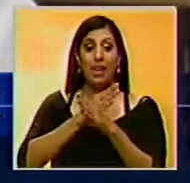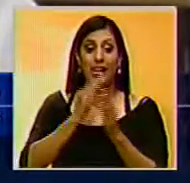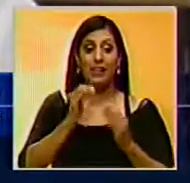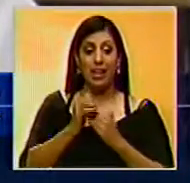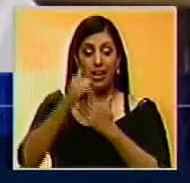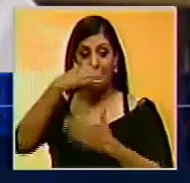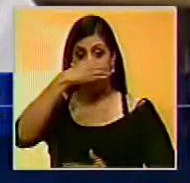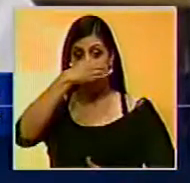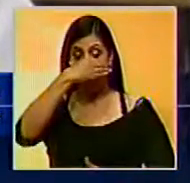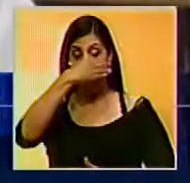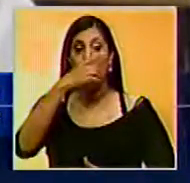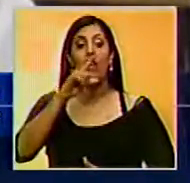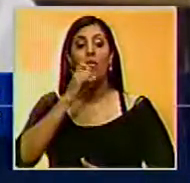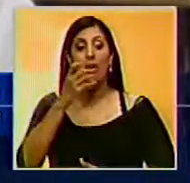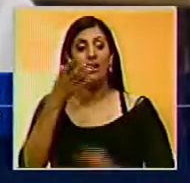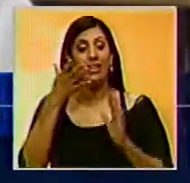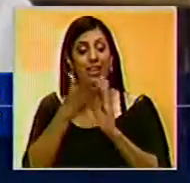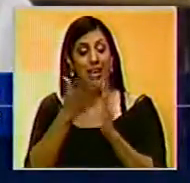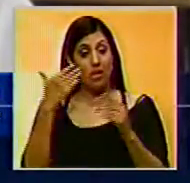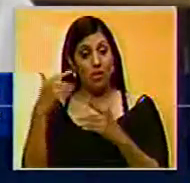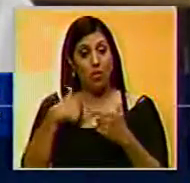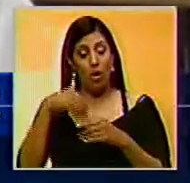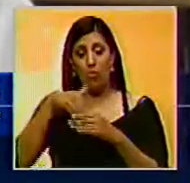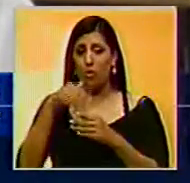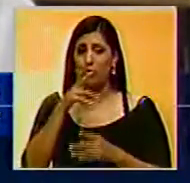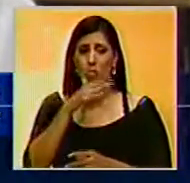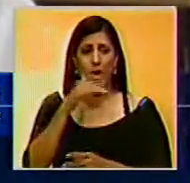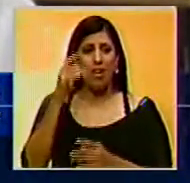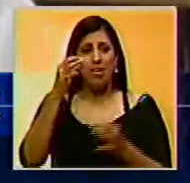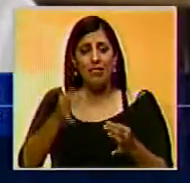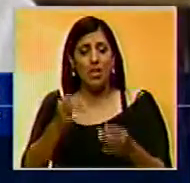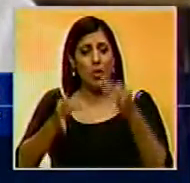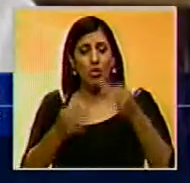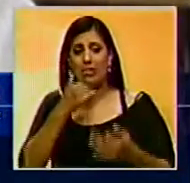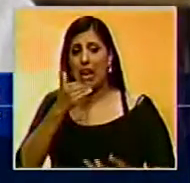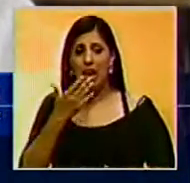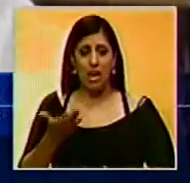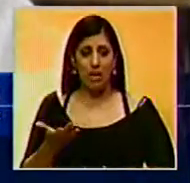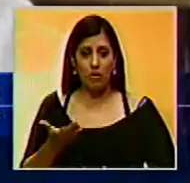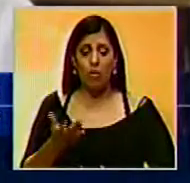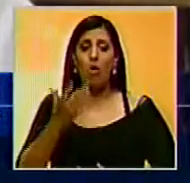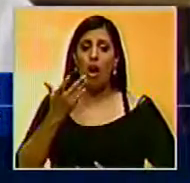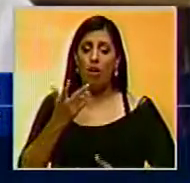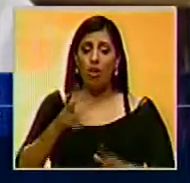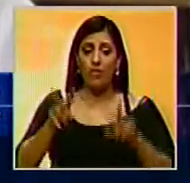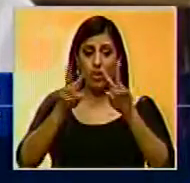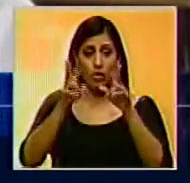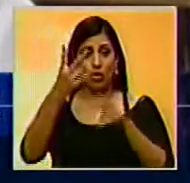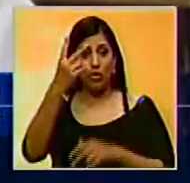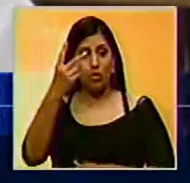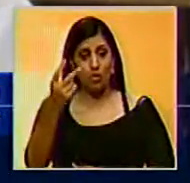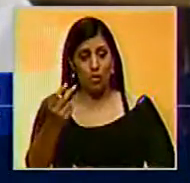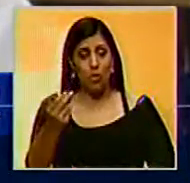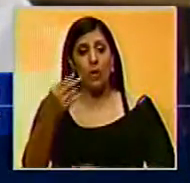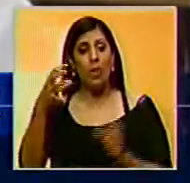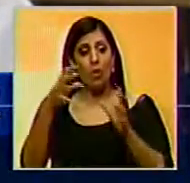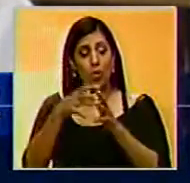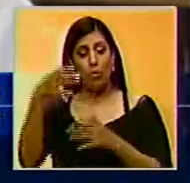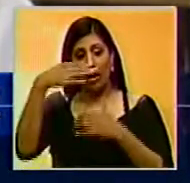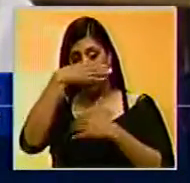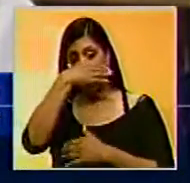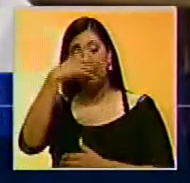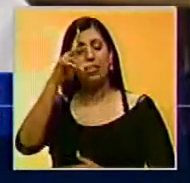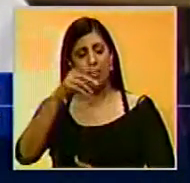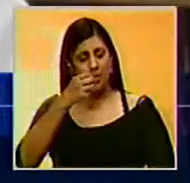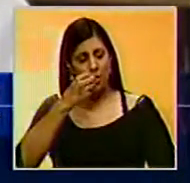el líder de la FARC había señalado que el plebiscito no tiene efecto jurídico alguno. Tras la victoria del no en las elecciones, el grupo guerrillero